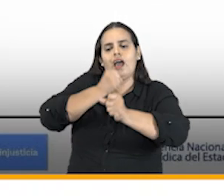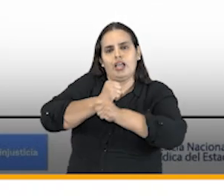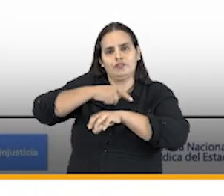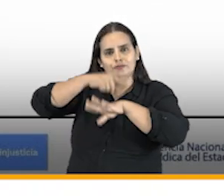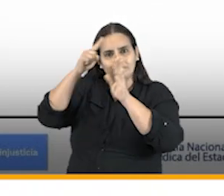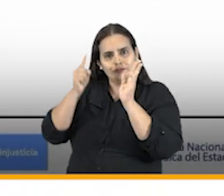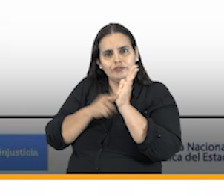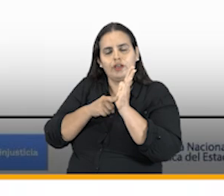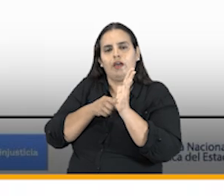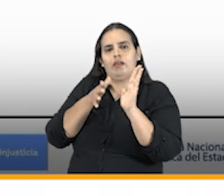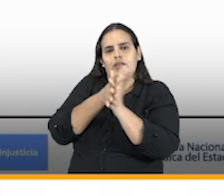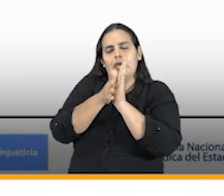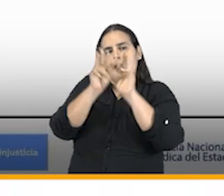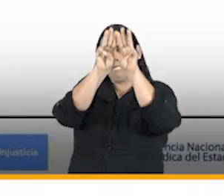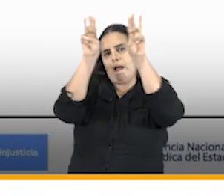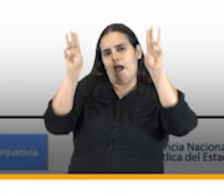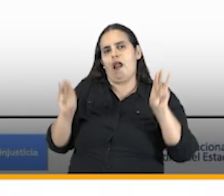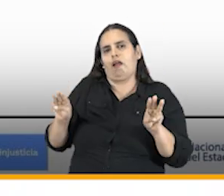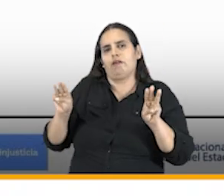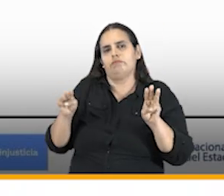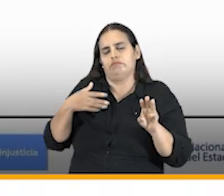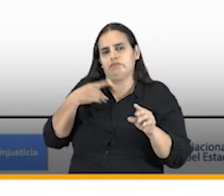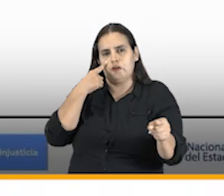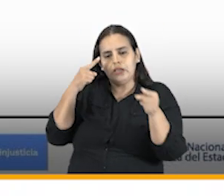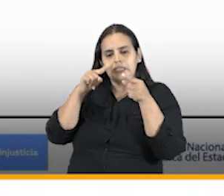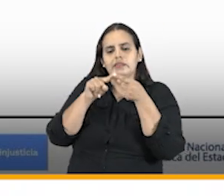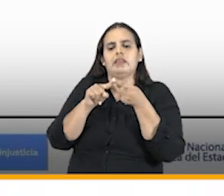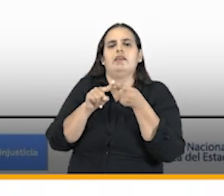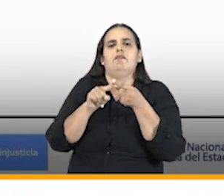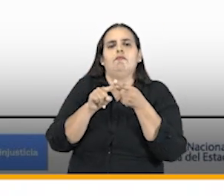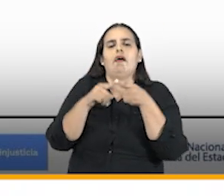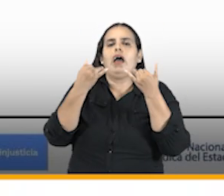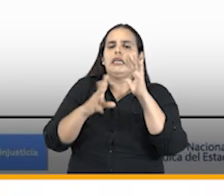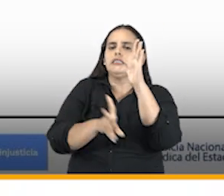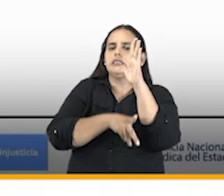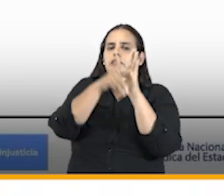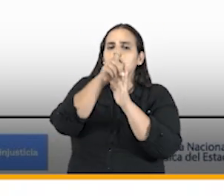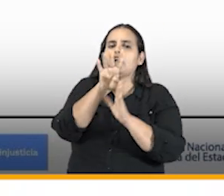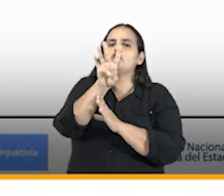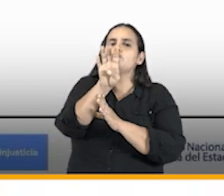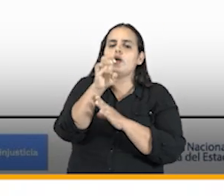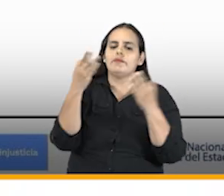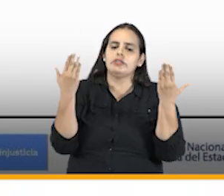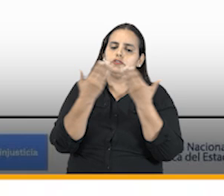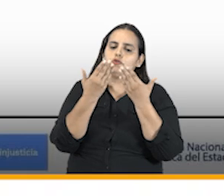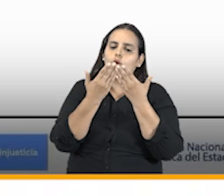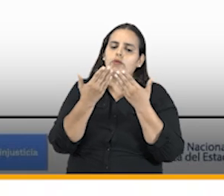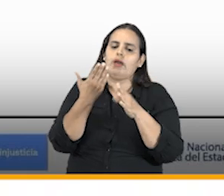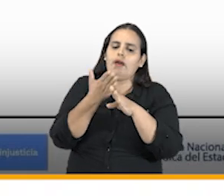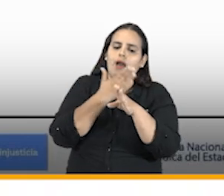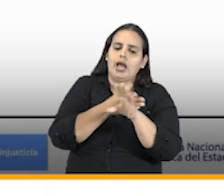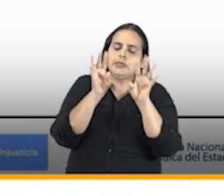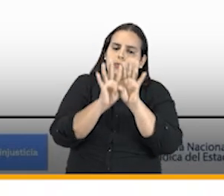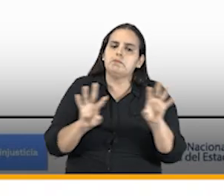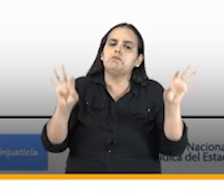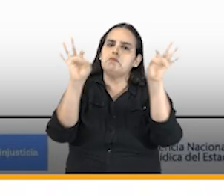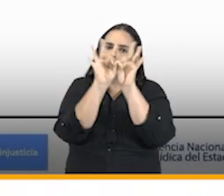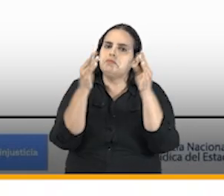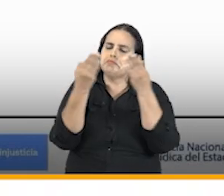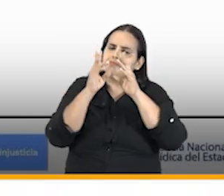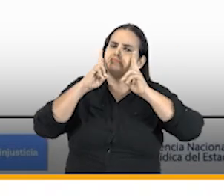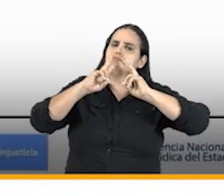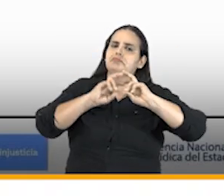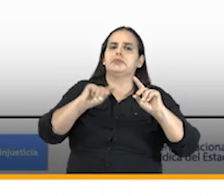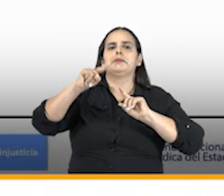y en ese y en el marco de ese de ese de ese objetivo desarrollamos nueve estudios y documentos relevantes para el efecto